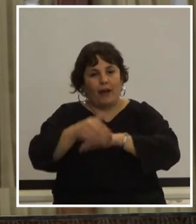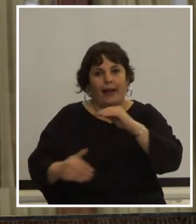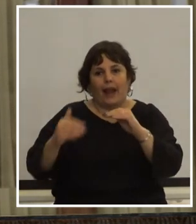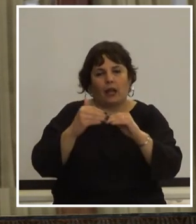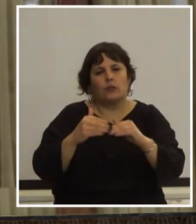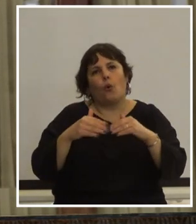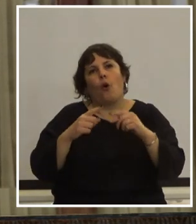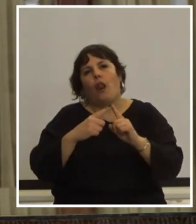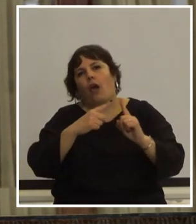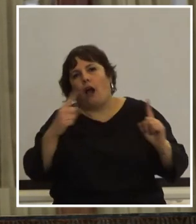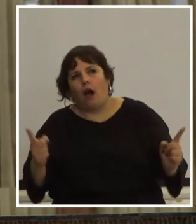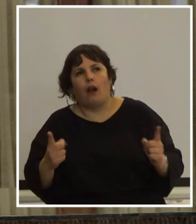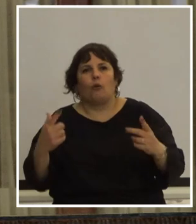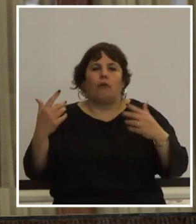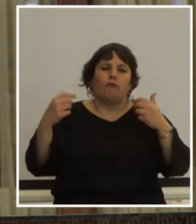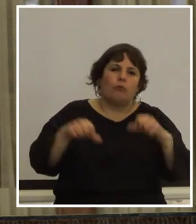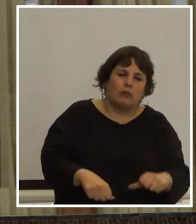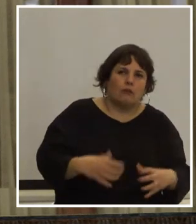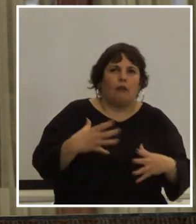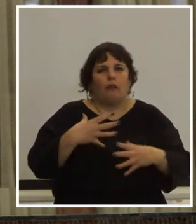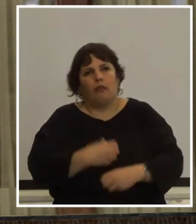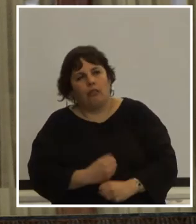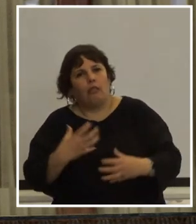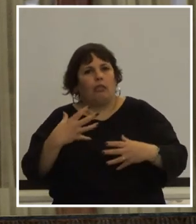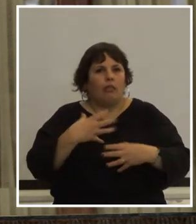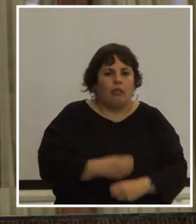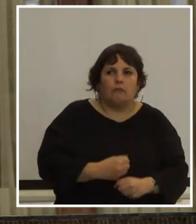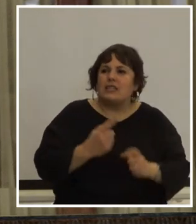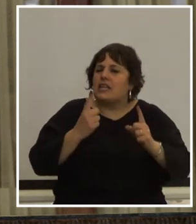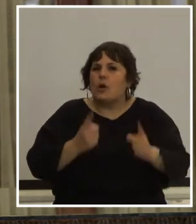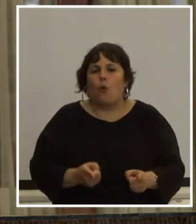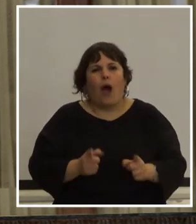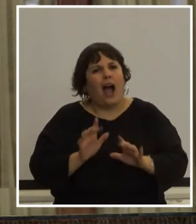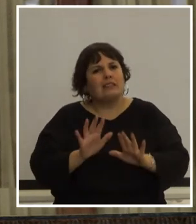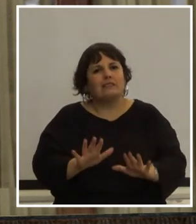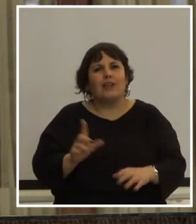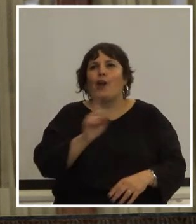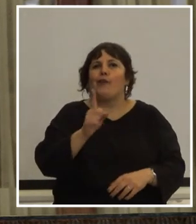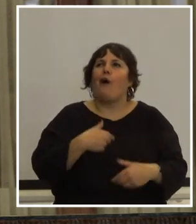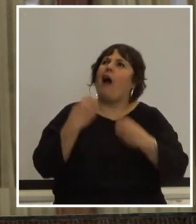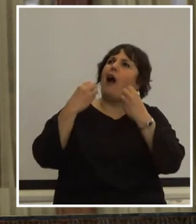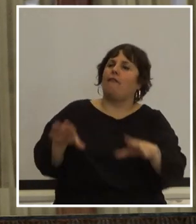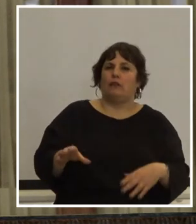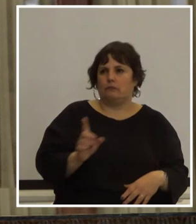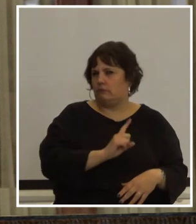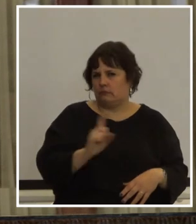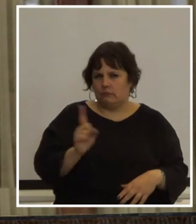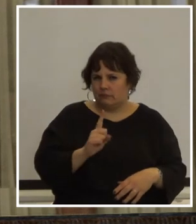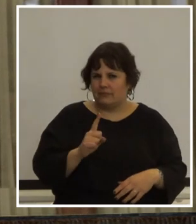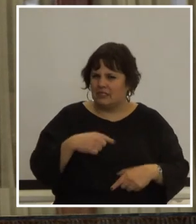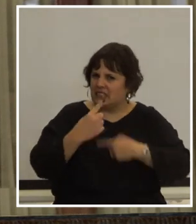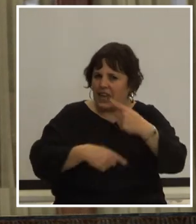tedioso y cargado de frustraciones y así no renunciaremos jamás a este